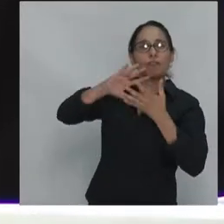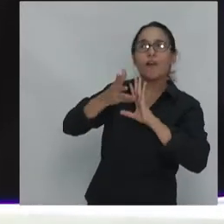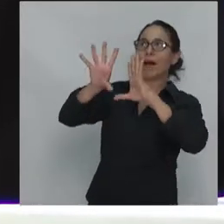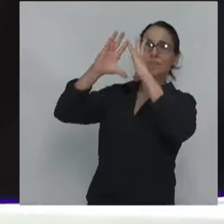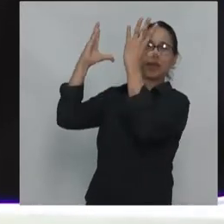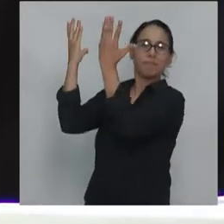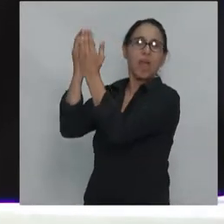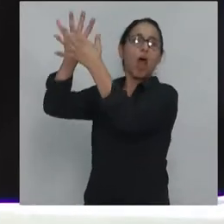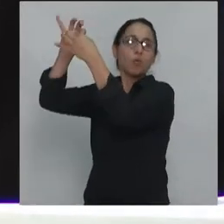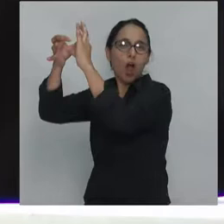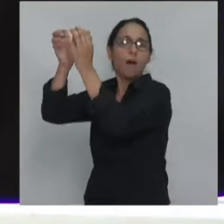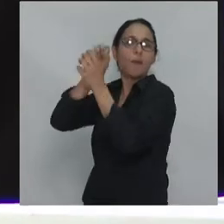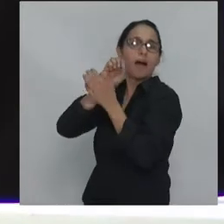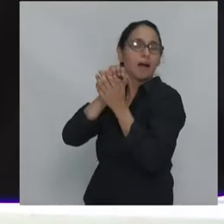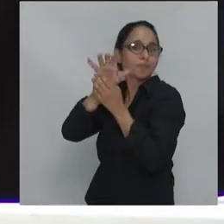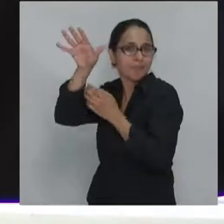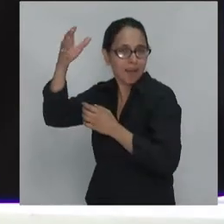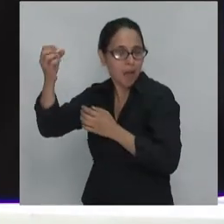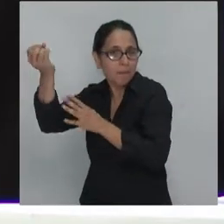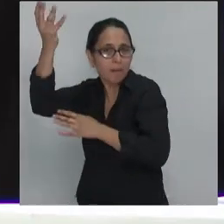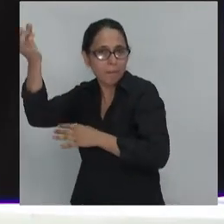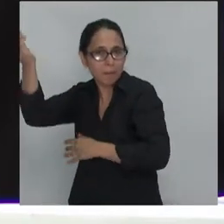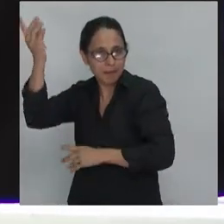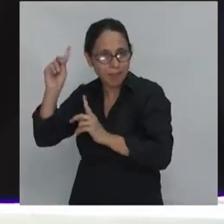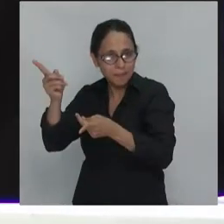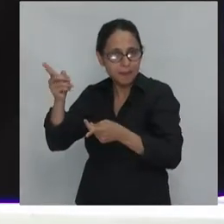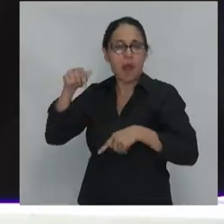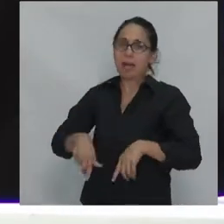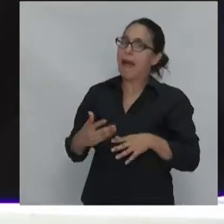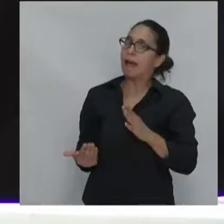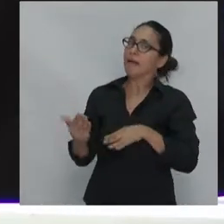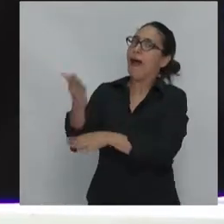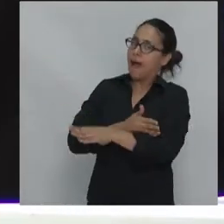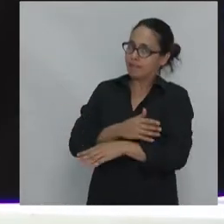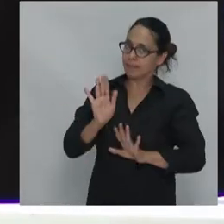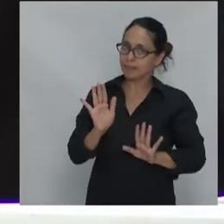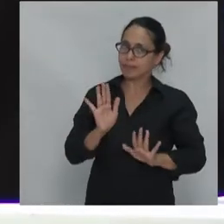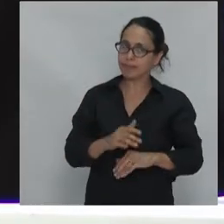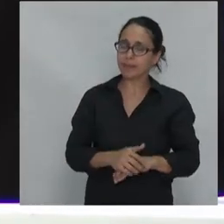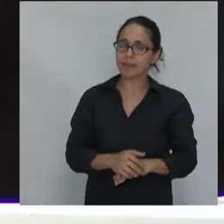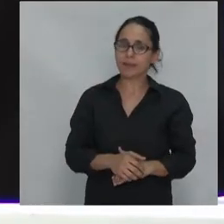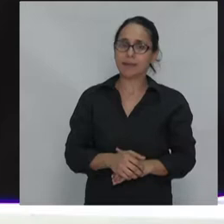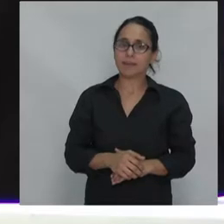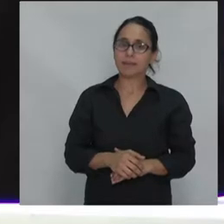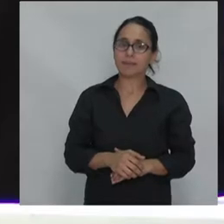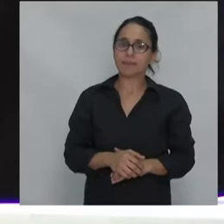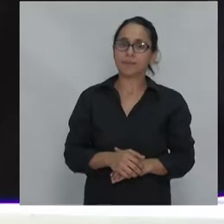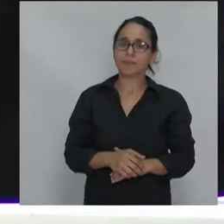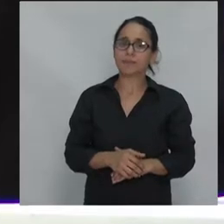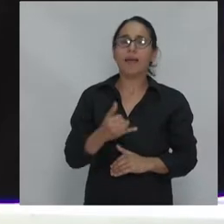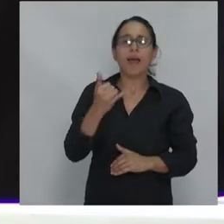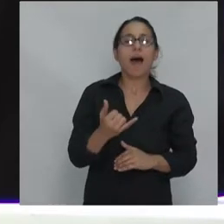Entonces, me parece que hay que ver que, aunque haya una cosa